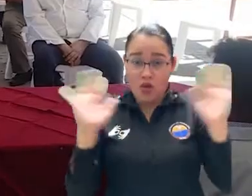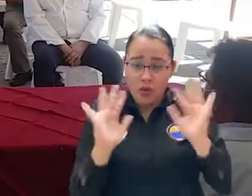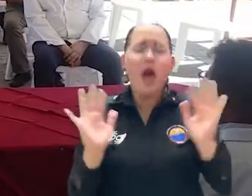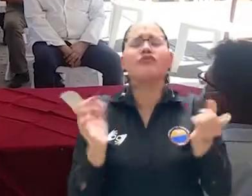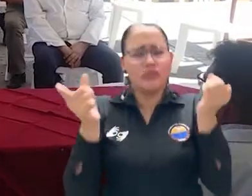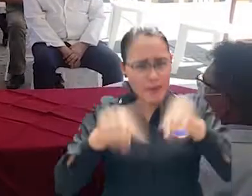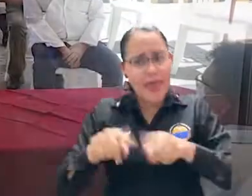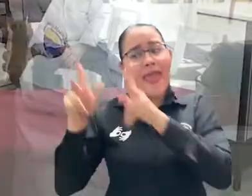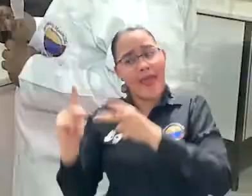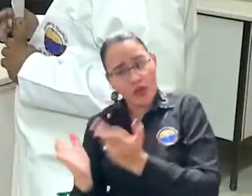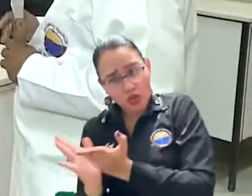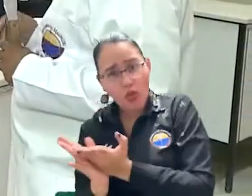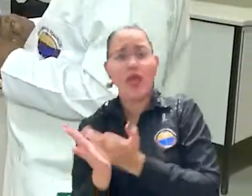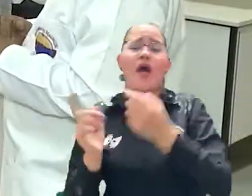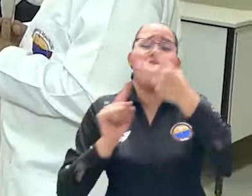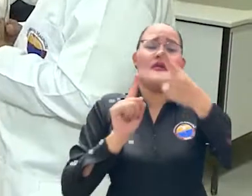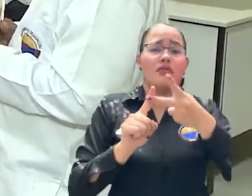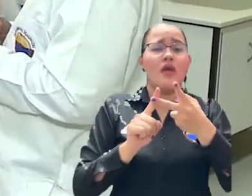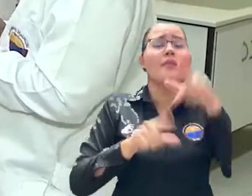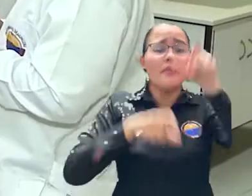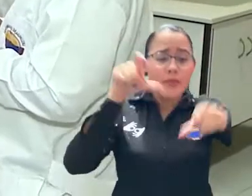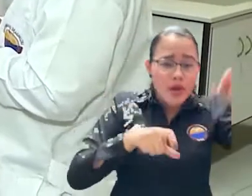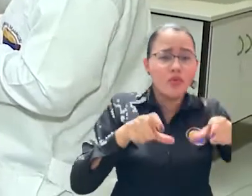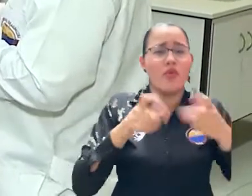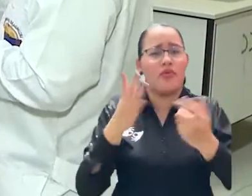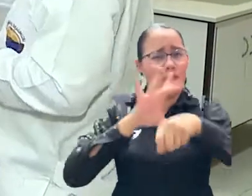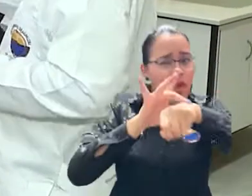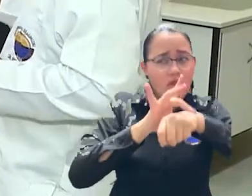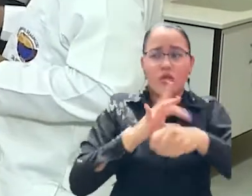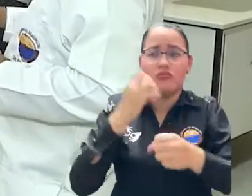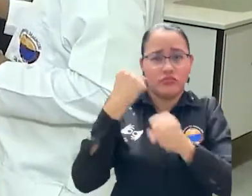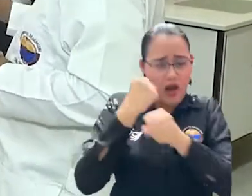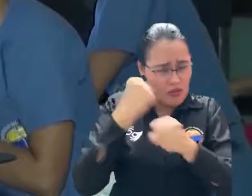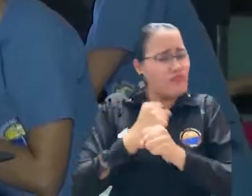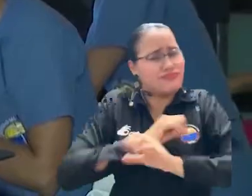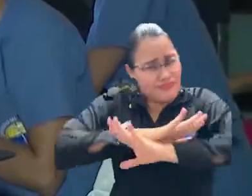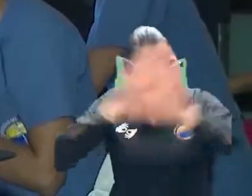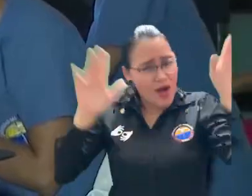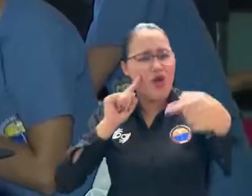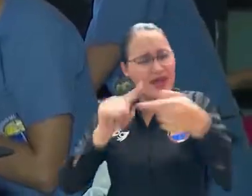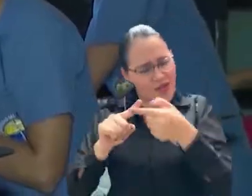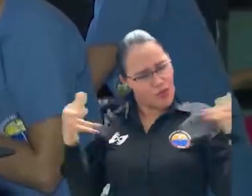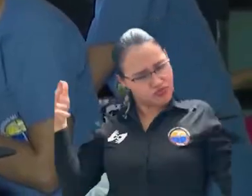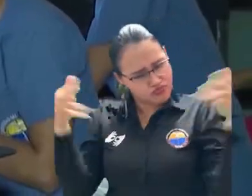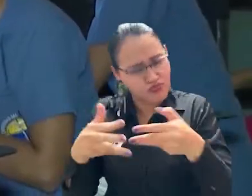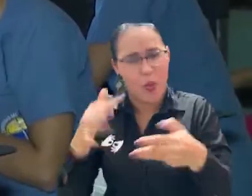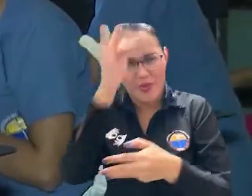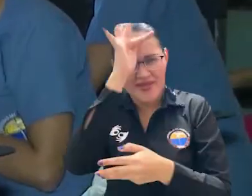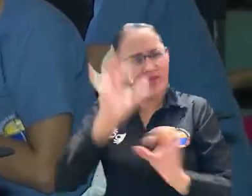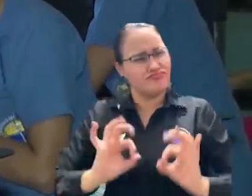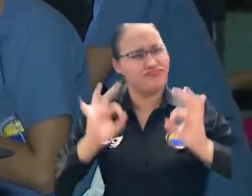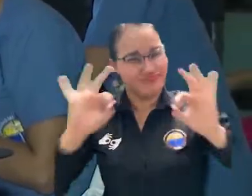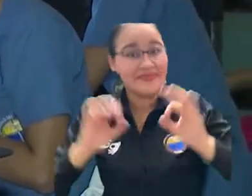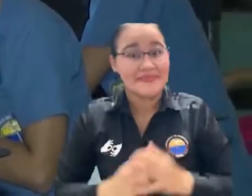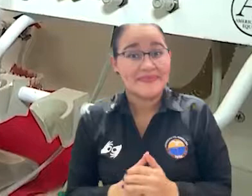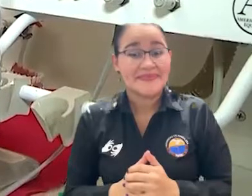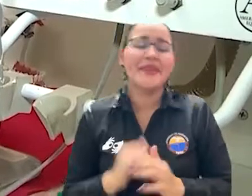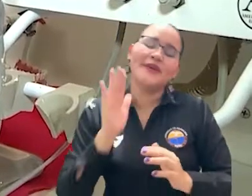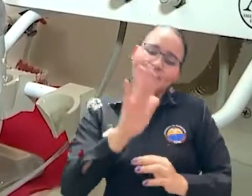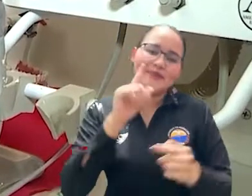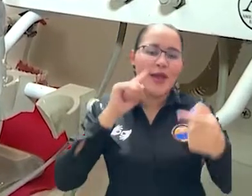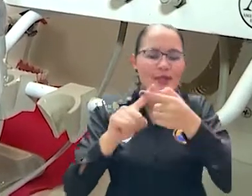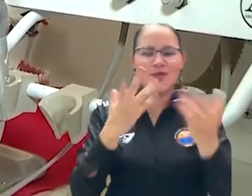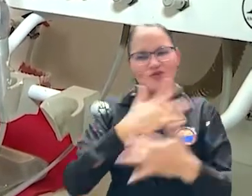fortalecer la formación práctica de nuestros estudiantes. Así que yo creo que cuando hay propósitos superiores, la salud, la educación, la